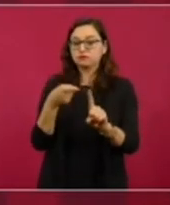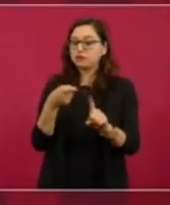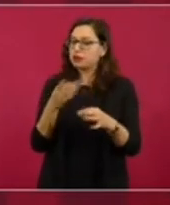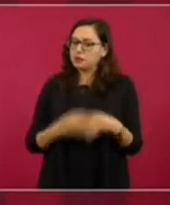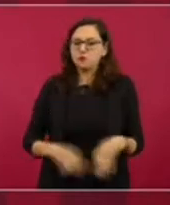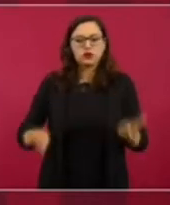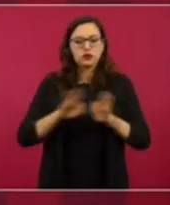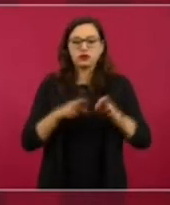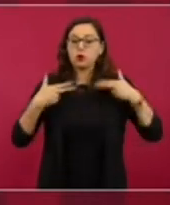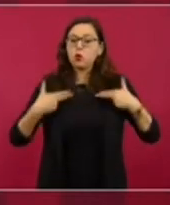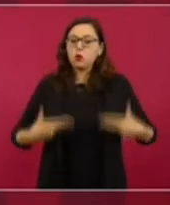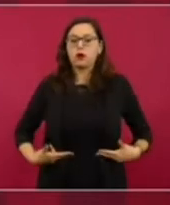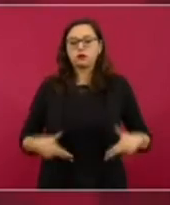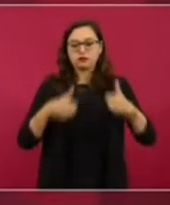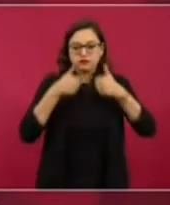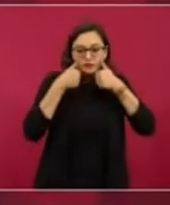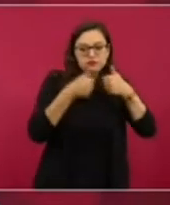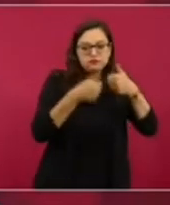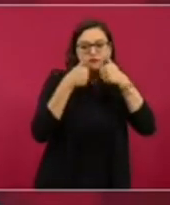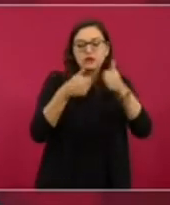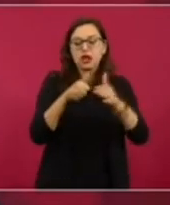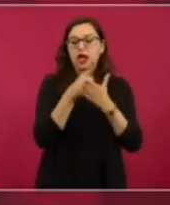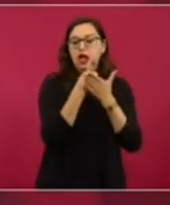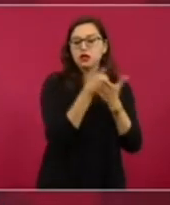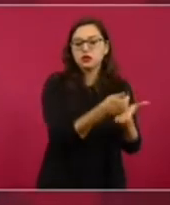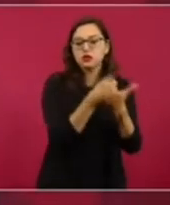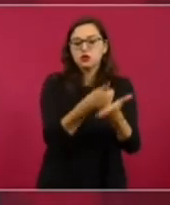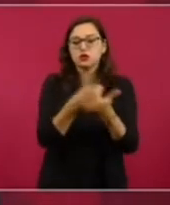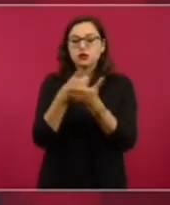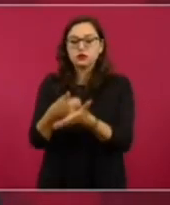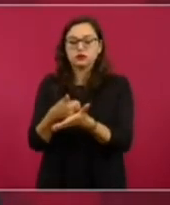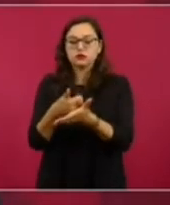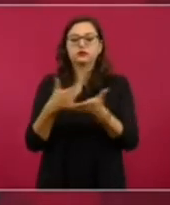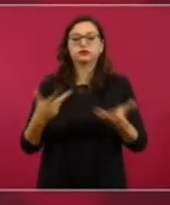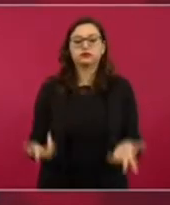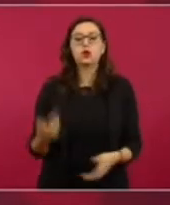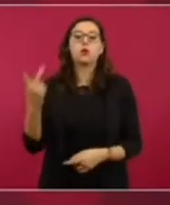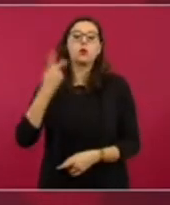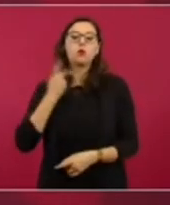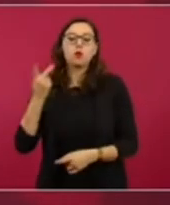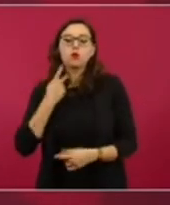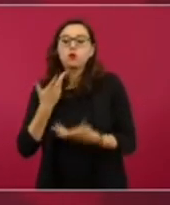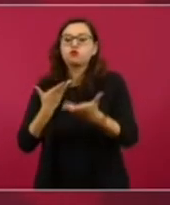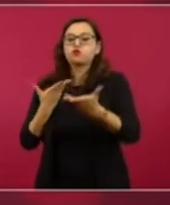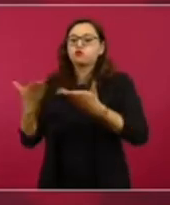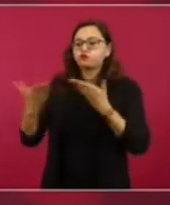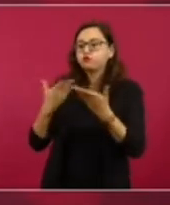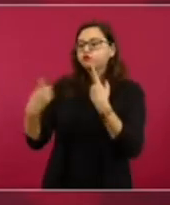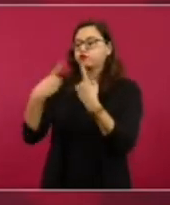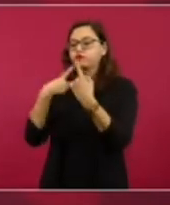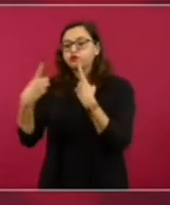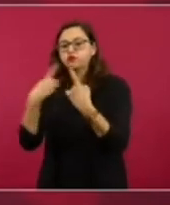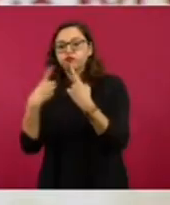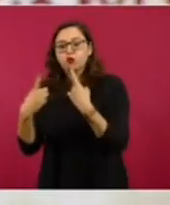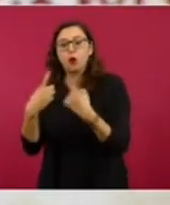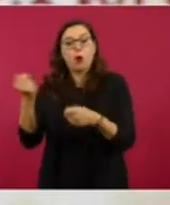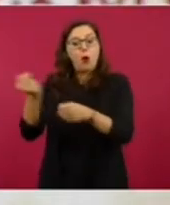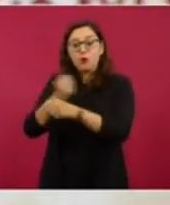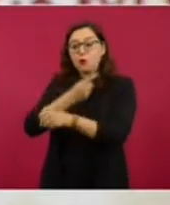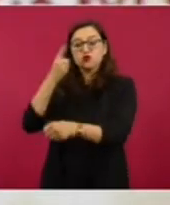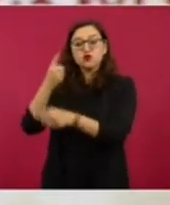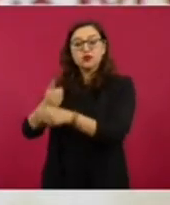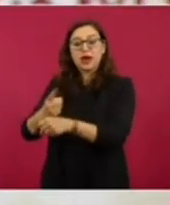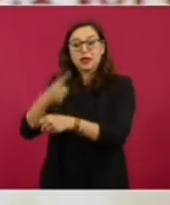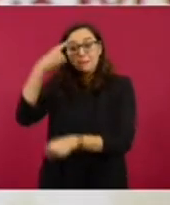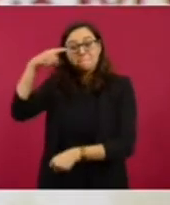humanitaria, que se le dé una oportunidad a la política y a la diplomacia para encontrar una forma de proteger a la